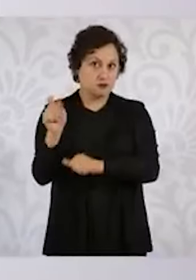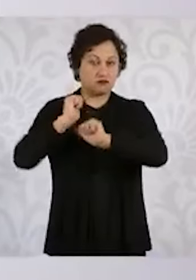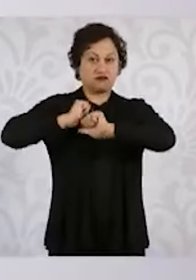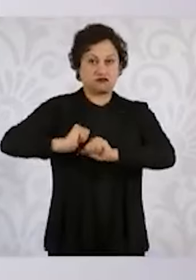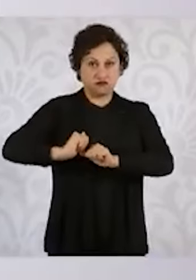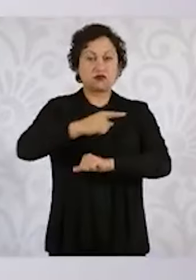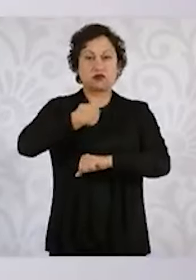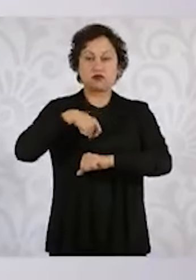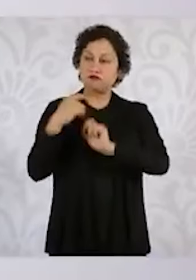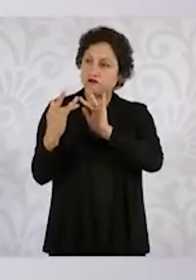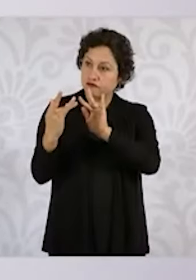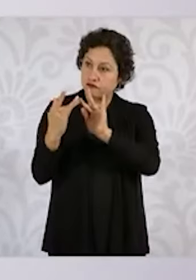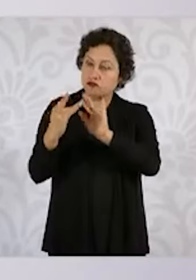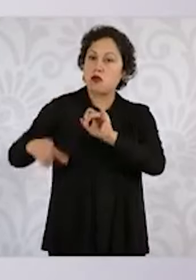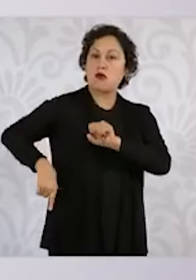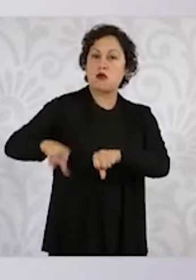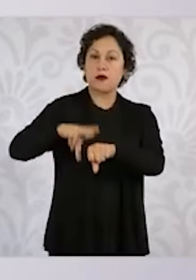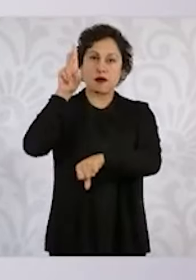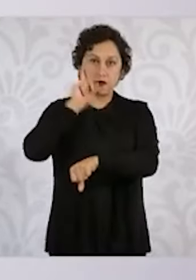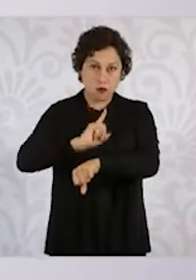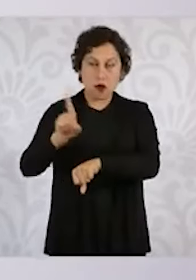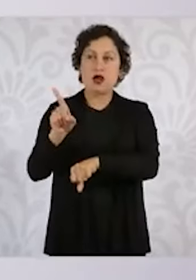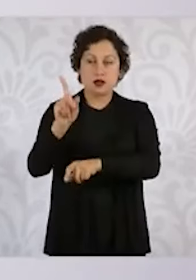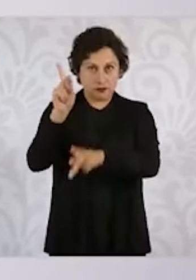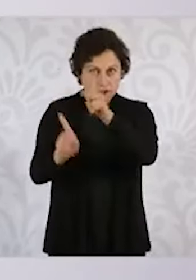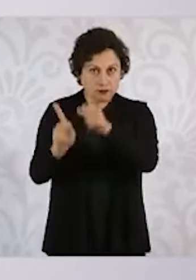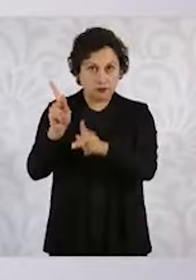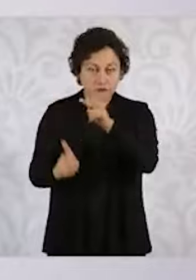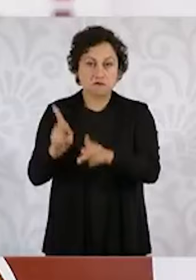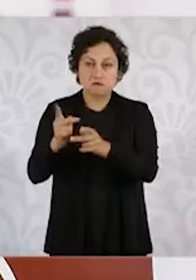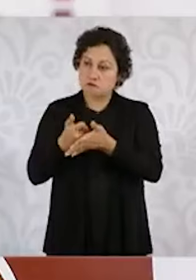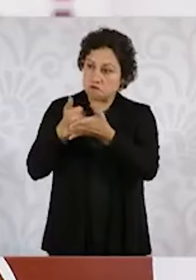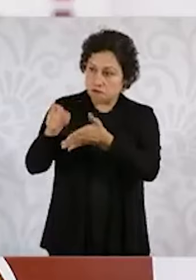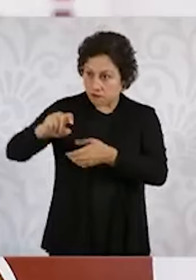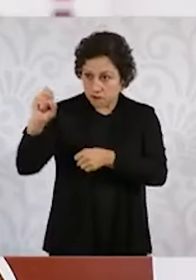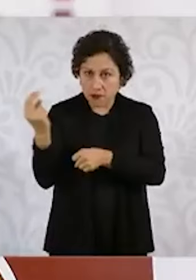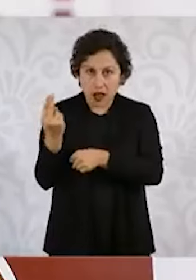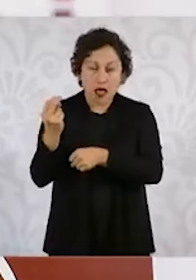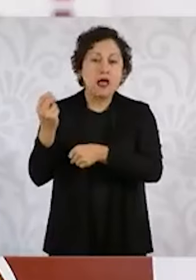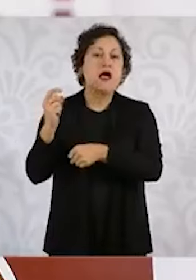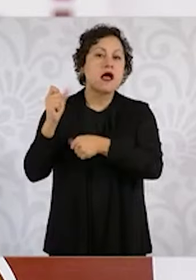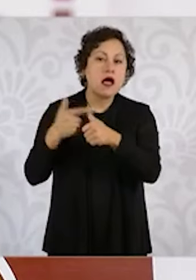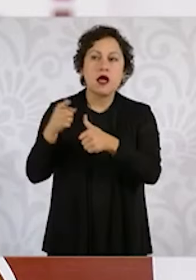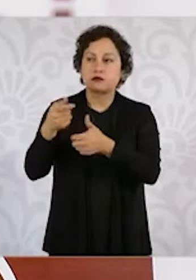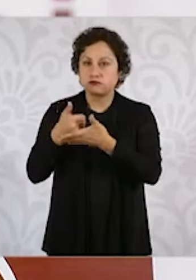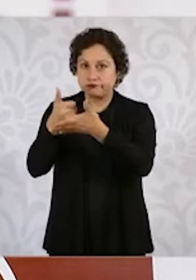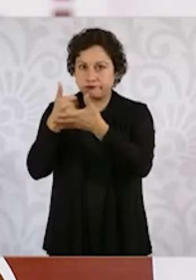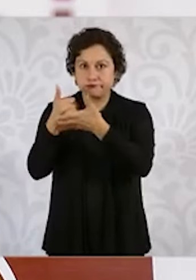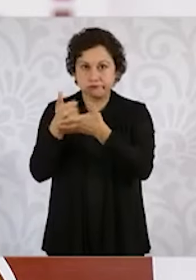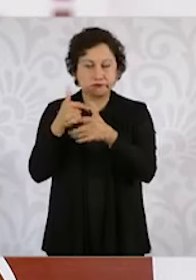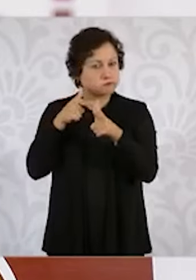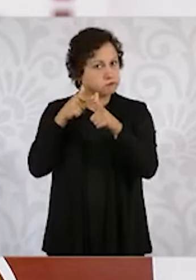contacto permanente con la gobernadora, estamos apoyando en las investigaciones requeridas y vamos a continuar trabajando para